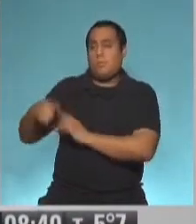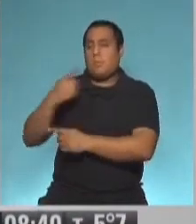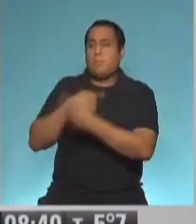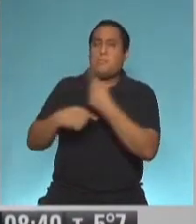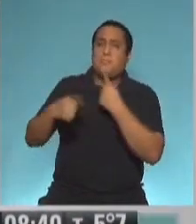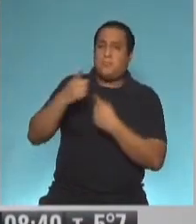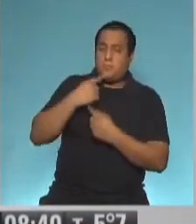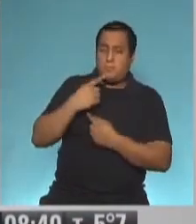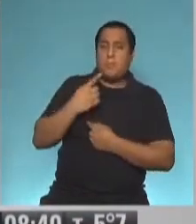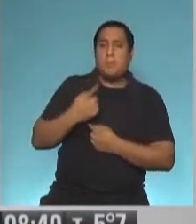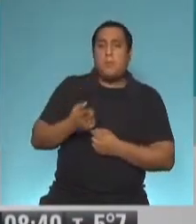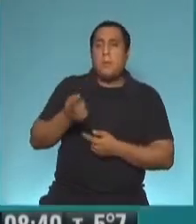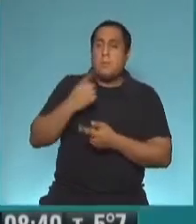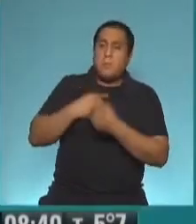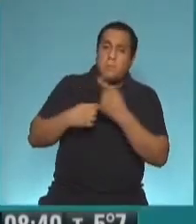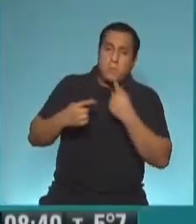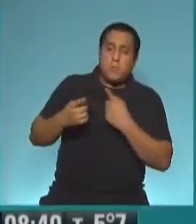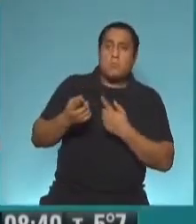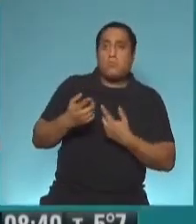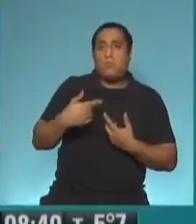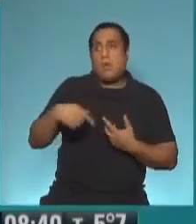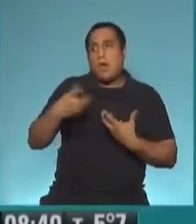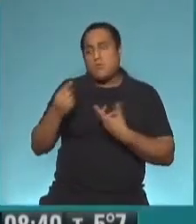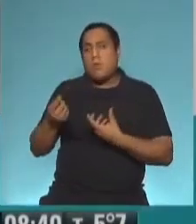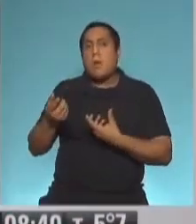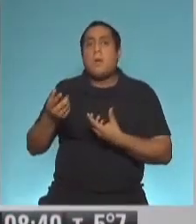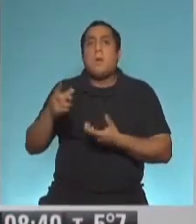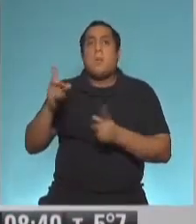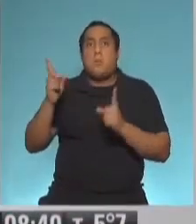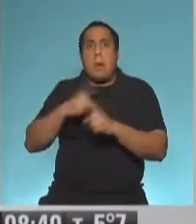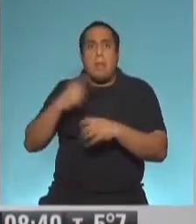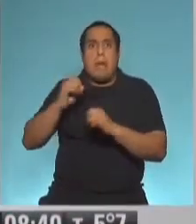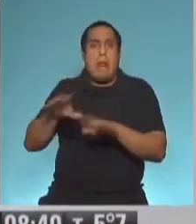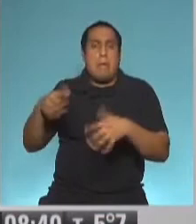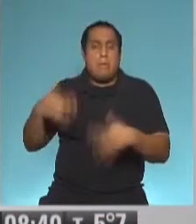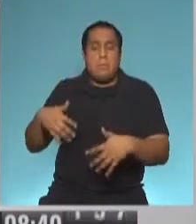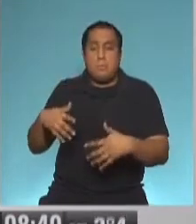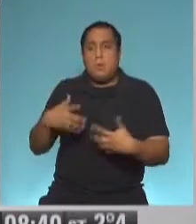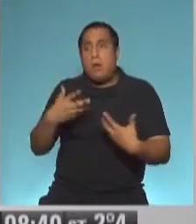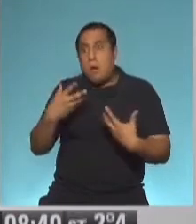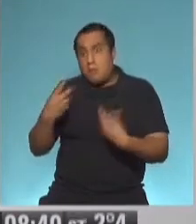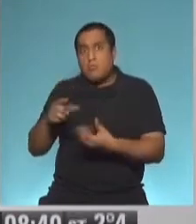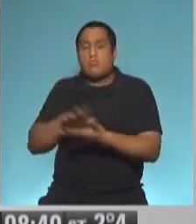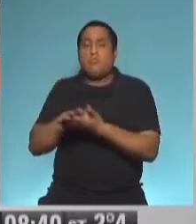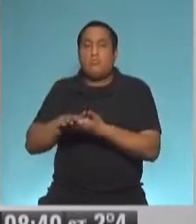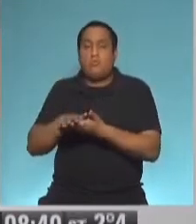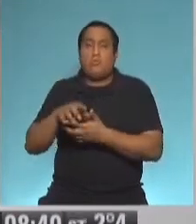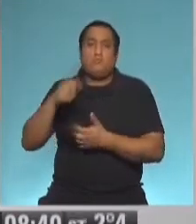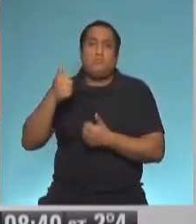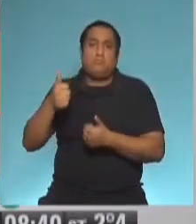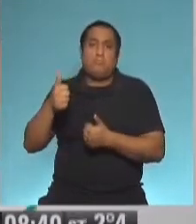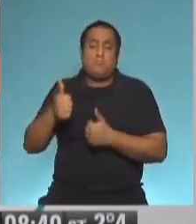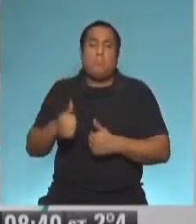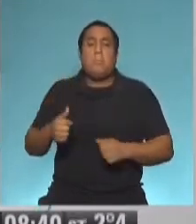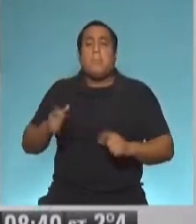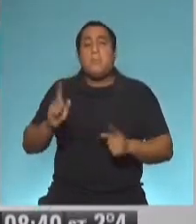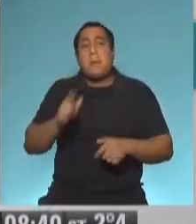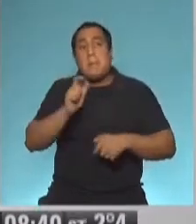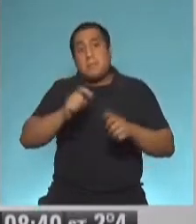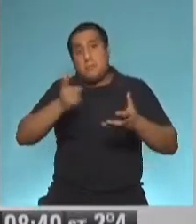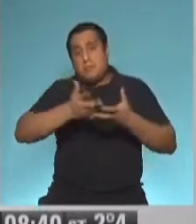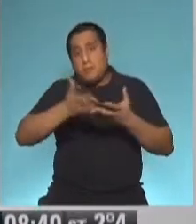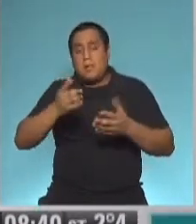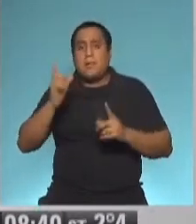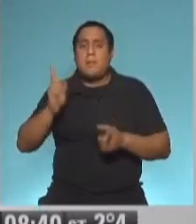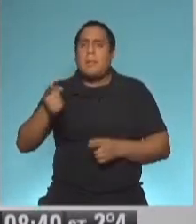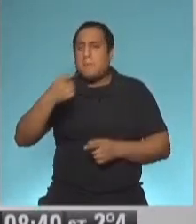realmente resolver problemas en algún momento muy serios. Así que eso por un lado, y por el otro lado para la comunidad, que me parece que